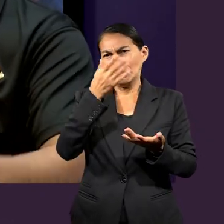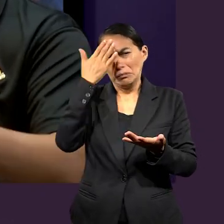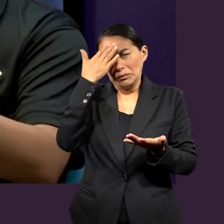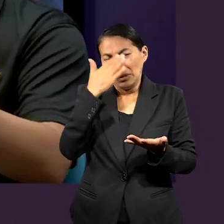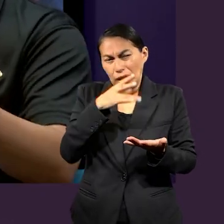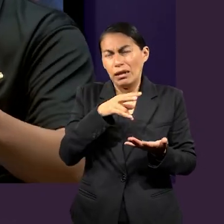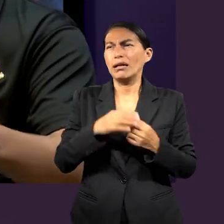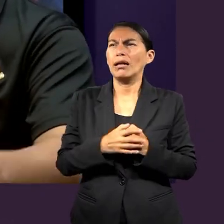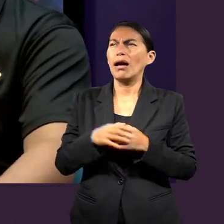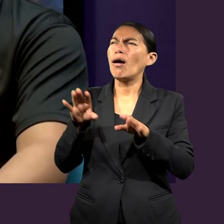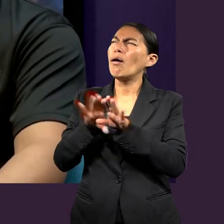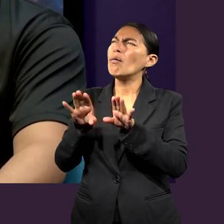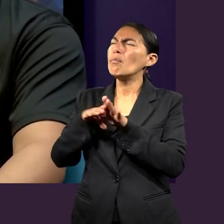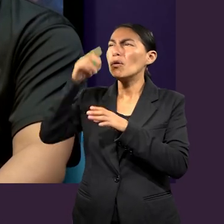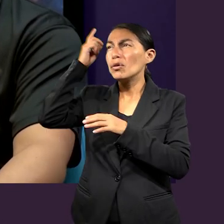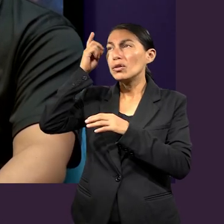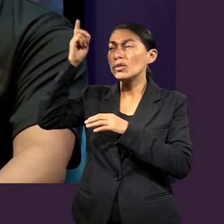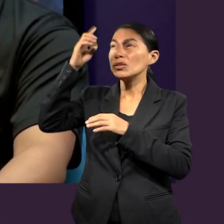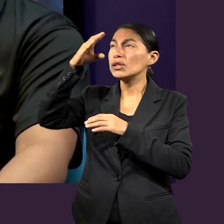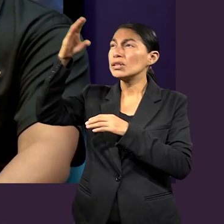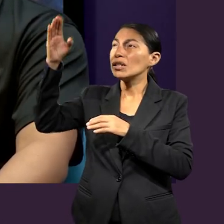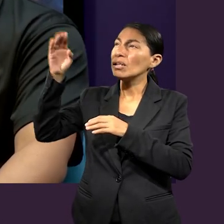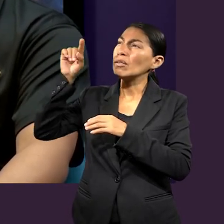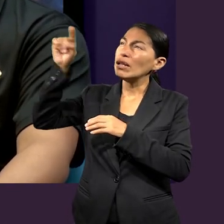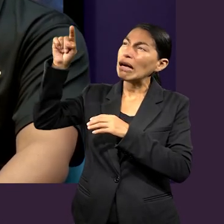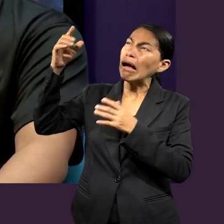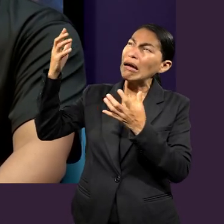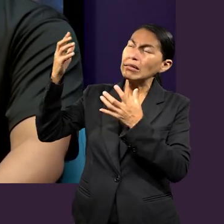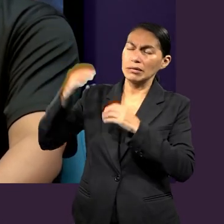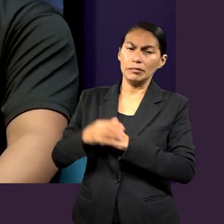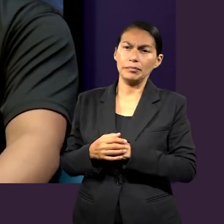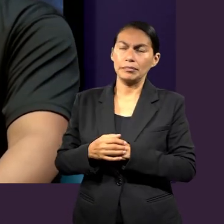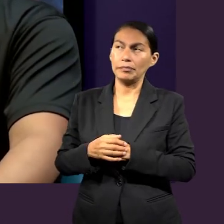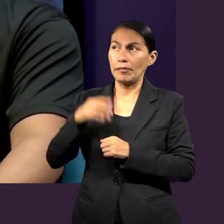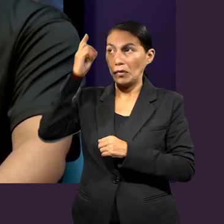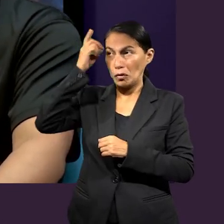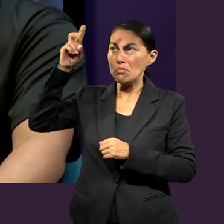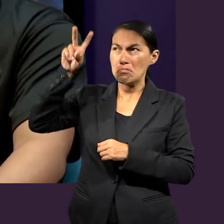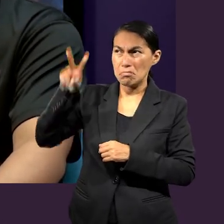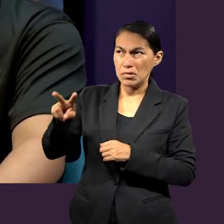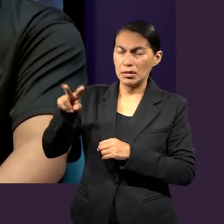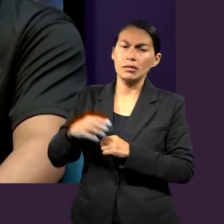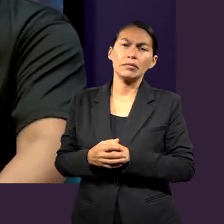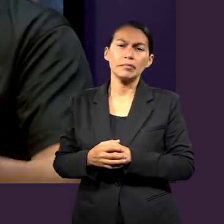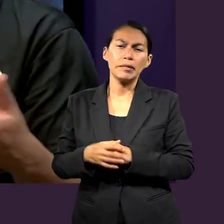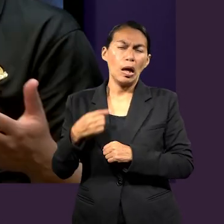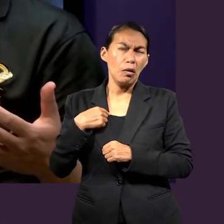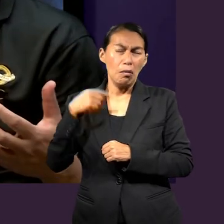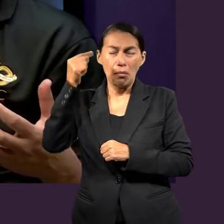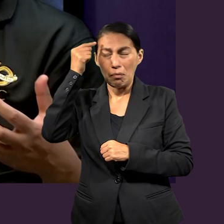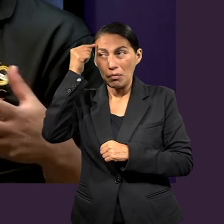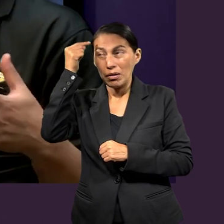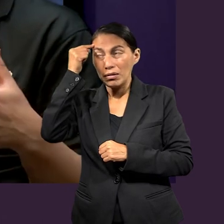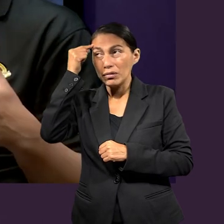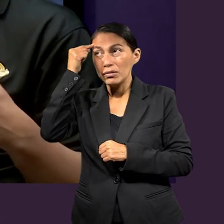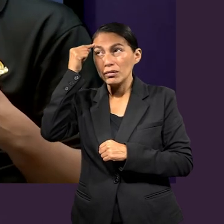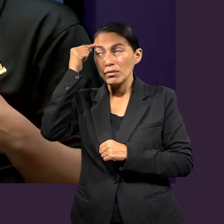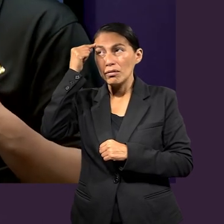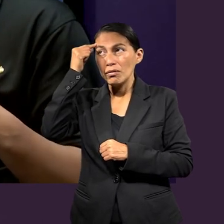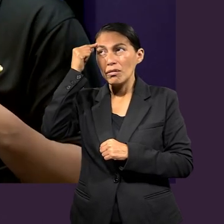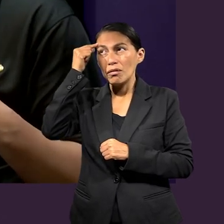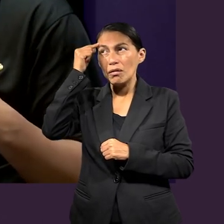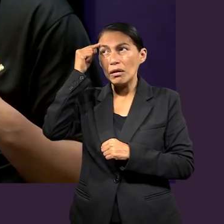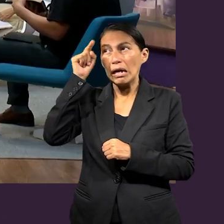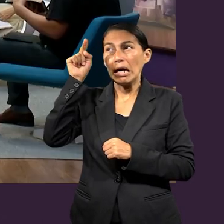de un poquito del papel que juega, digamos, en el cielo. Pero Dios es una realidad, para Él no es un concepto. Y yo